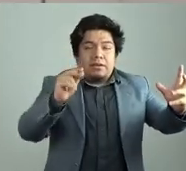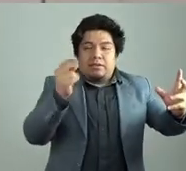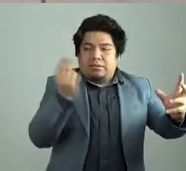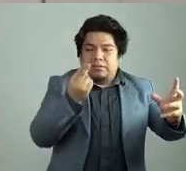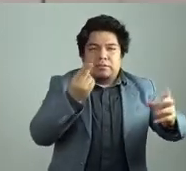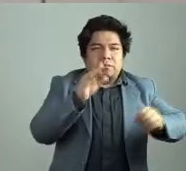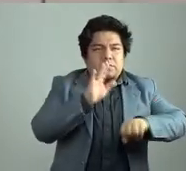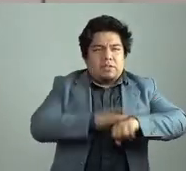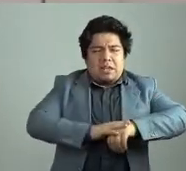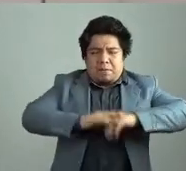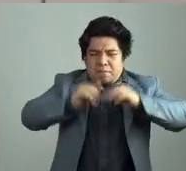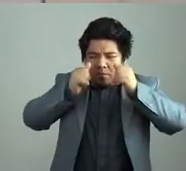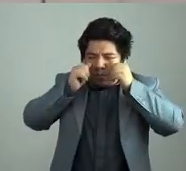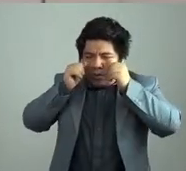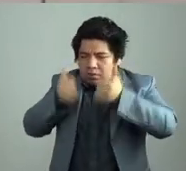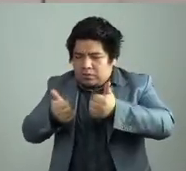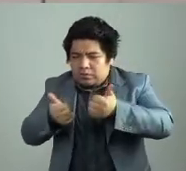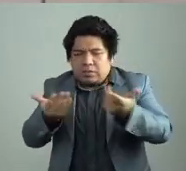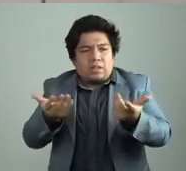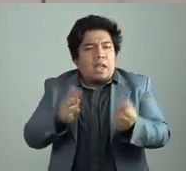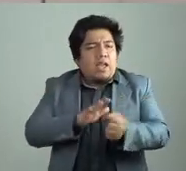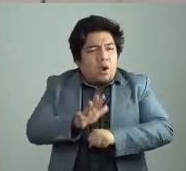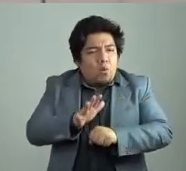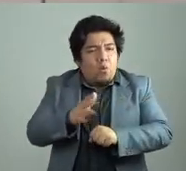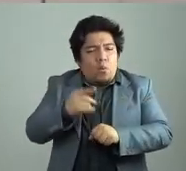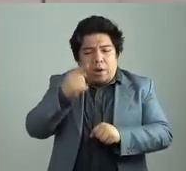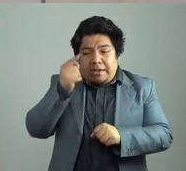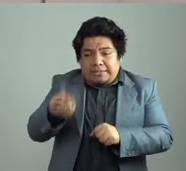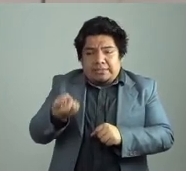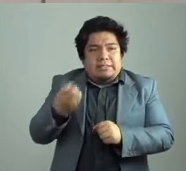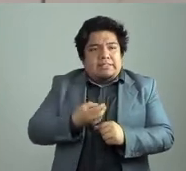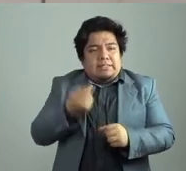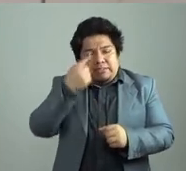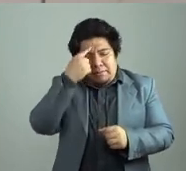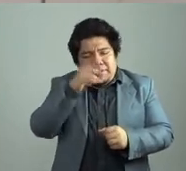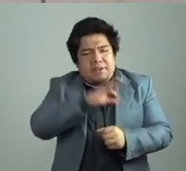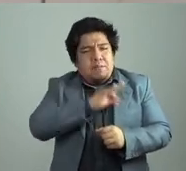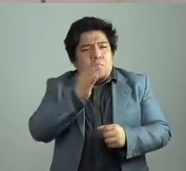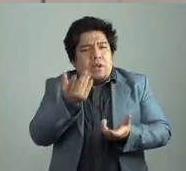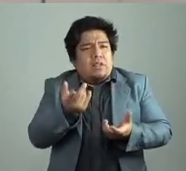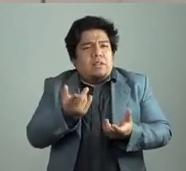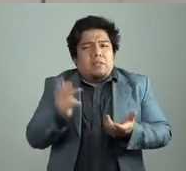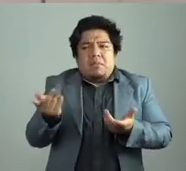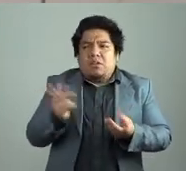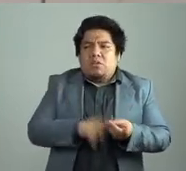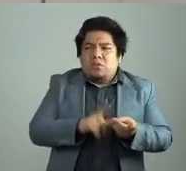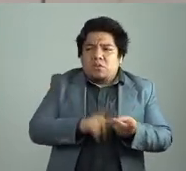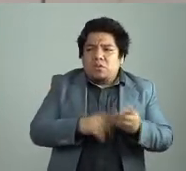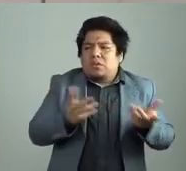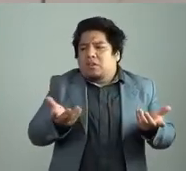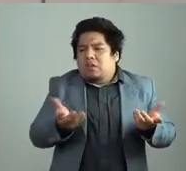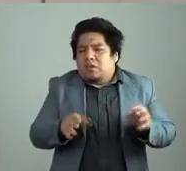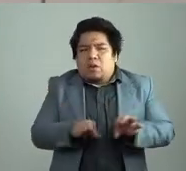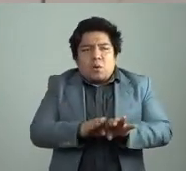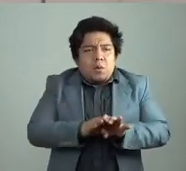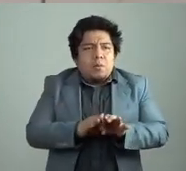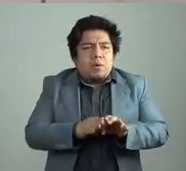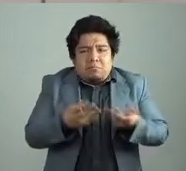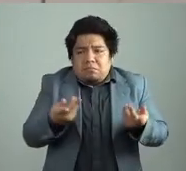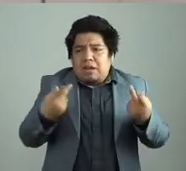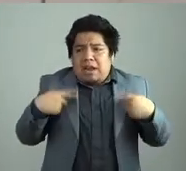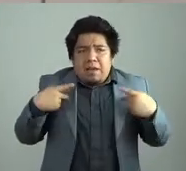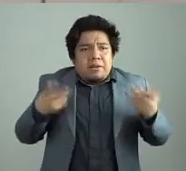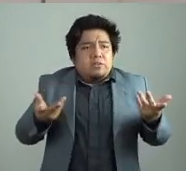ver cuáles son los puntos de quiebre que te ofrece la propia realidad, ¿no? Donde la propia realidad, de alguna manera, se